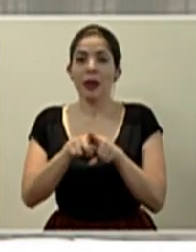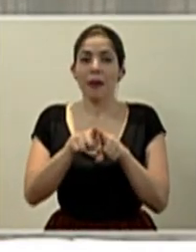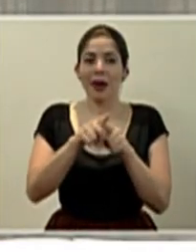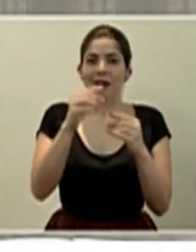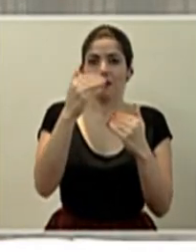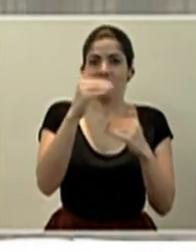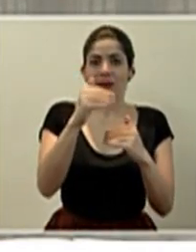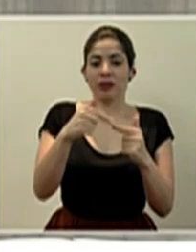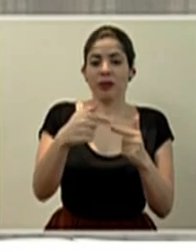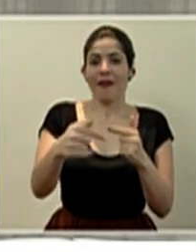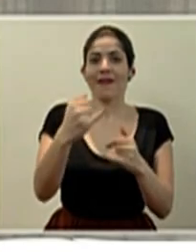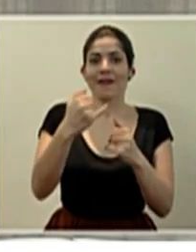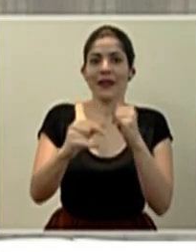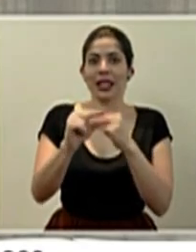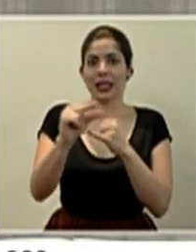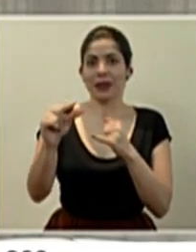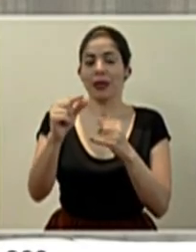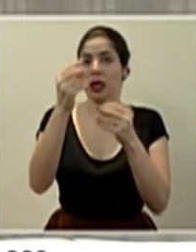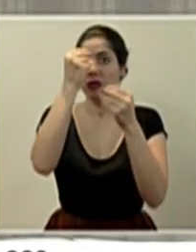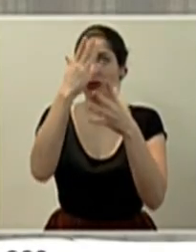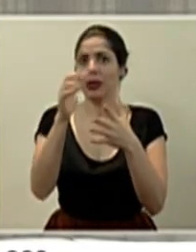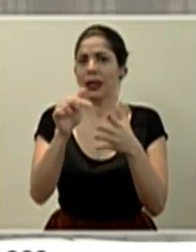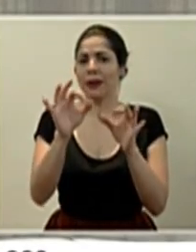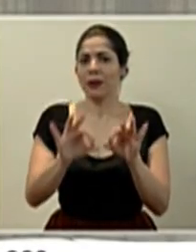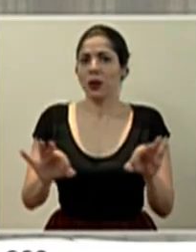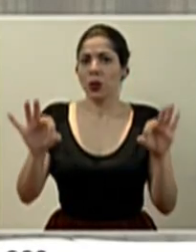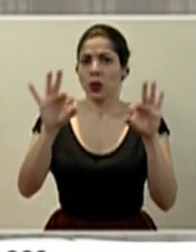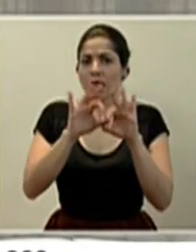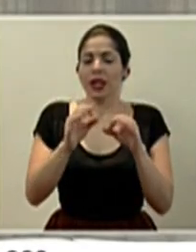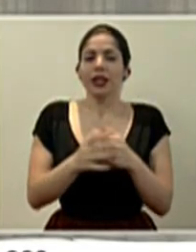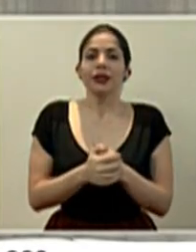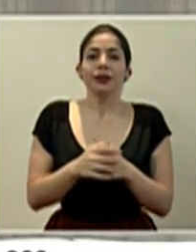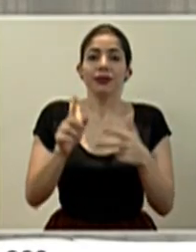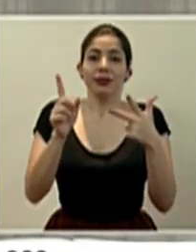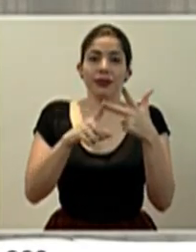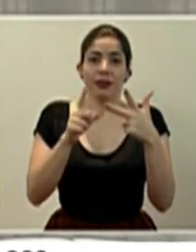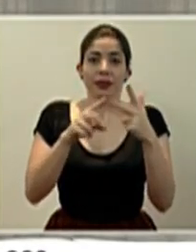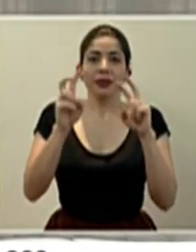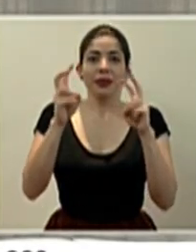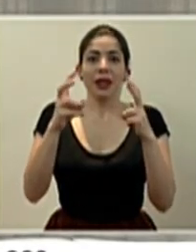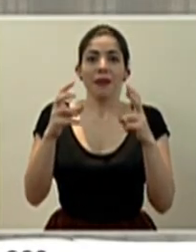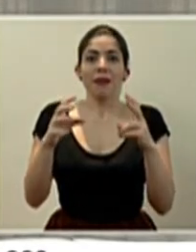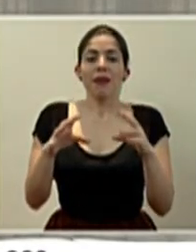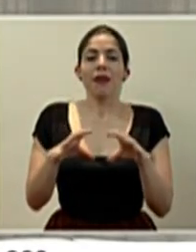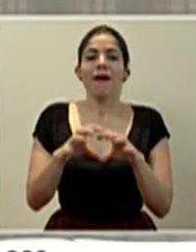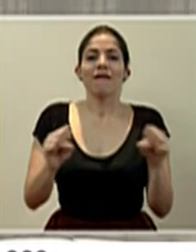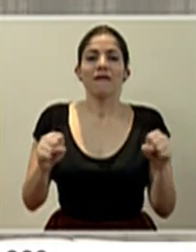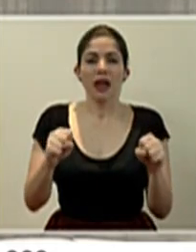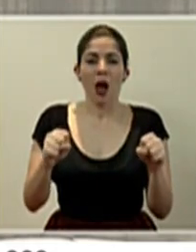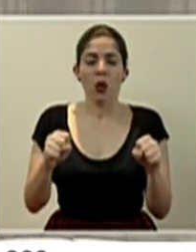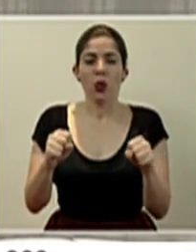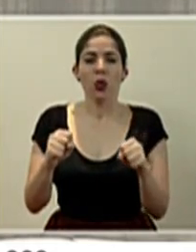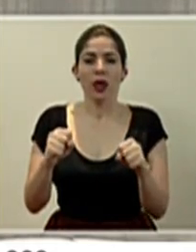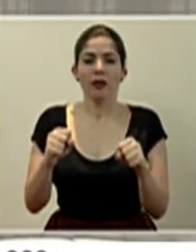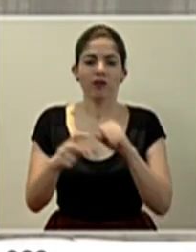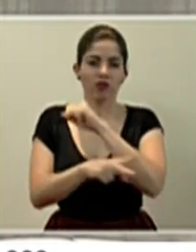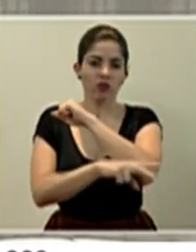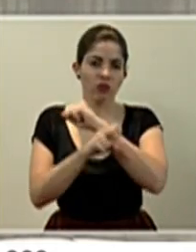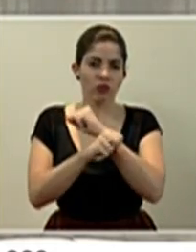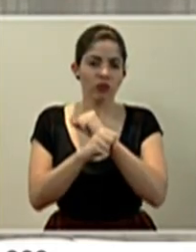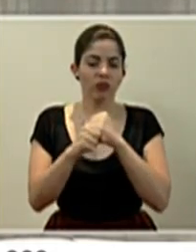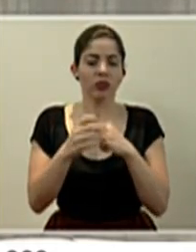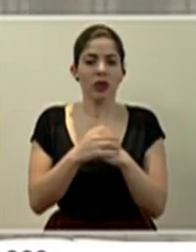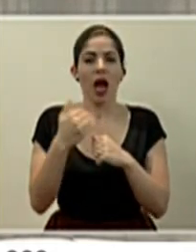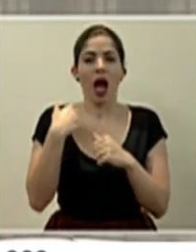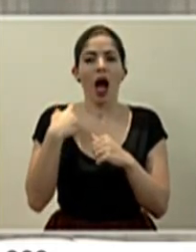para el fin de semana. Vamos a hacer un anuncio que creo que es importante. Y el tercer tema es fraudes. Seguimos teniendo incidencia criminal